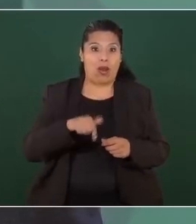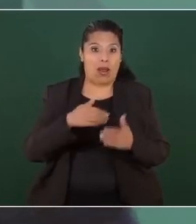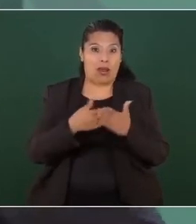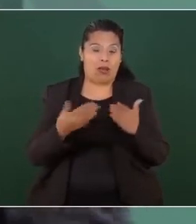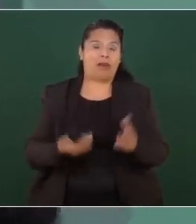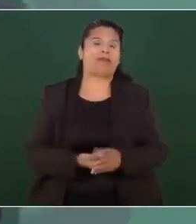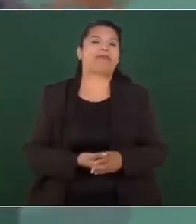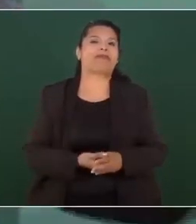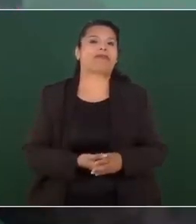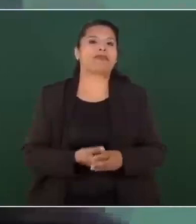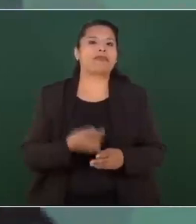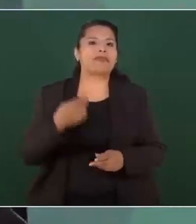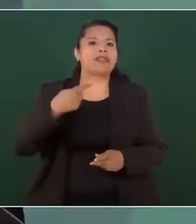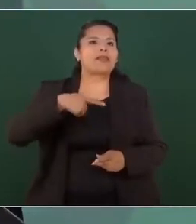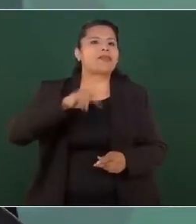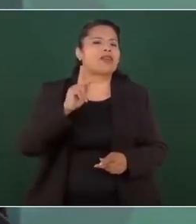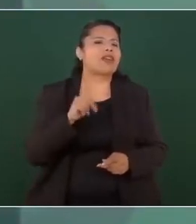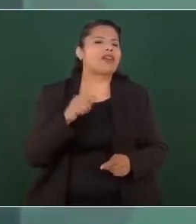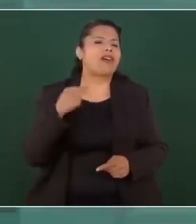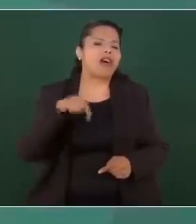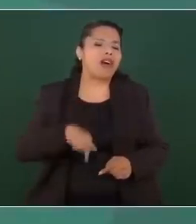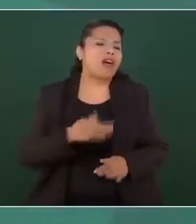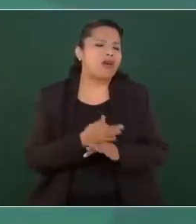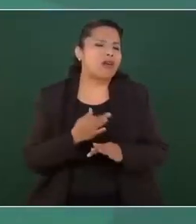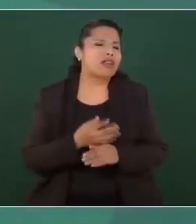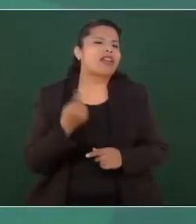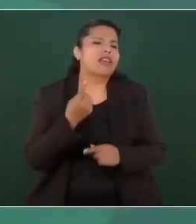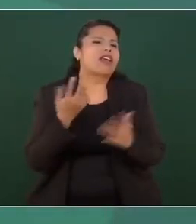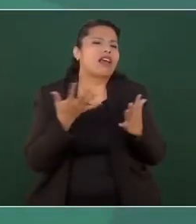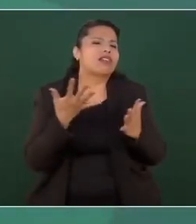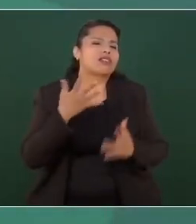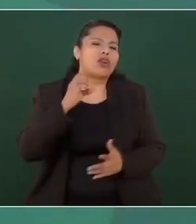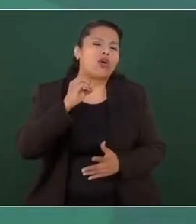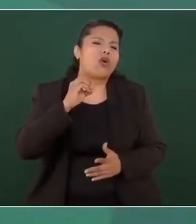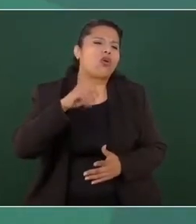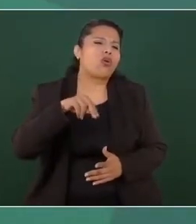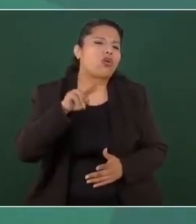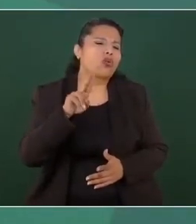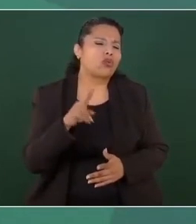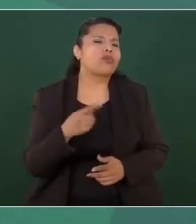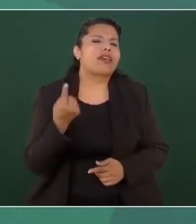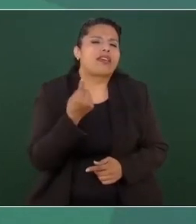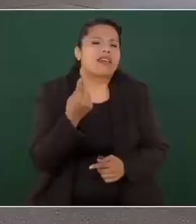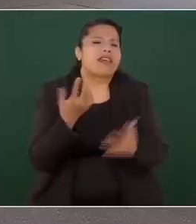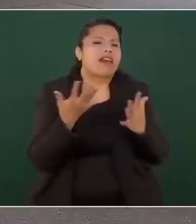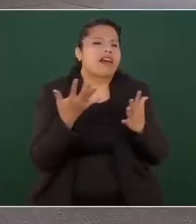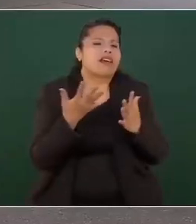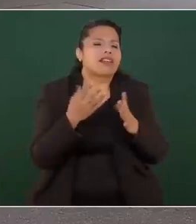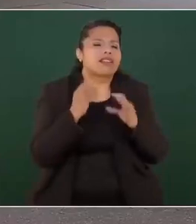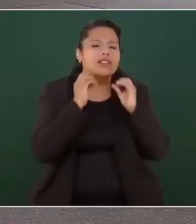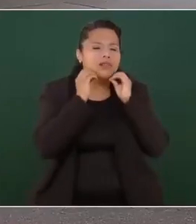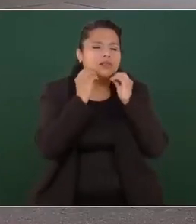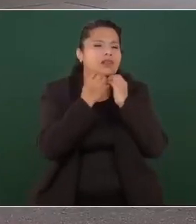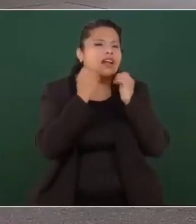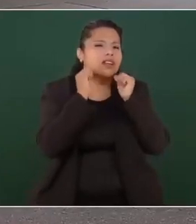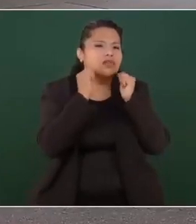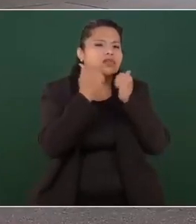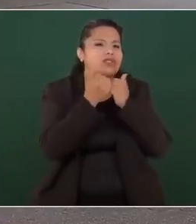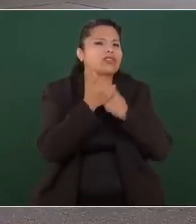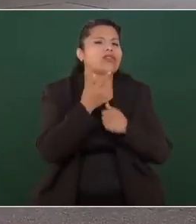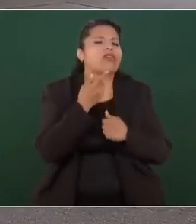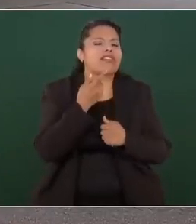¿Qué está haciendo la ONU ahora o estos organismos con la guerra